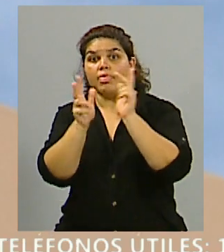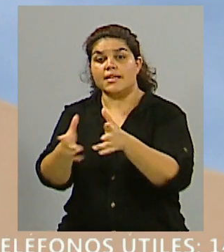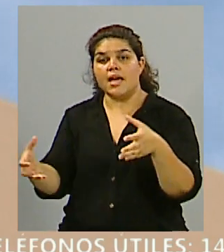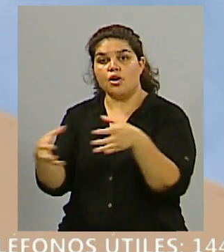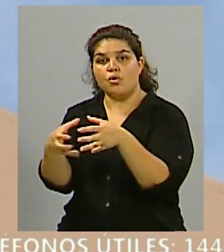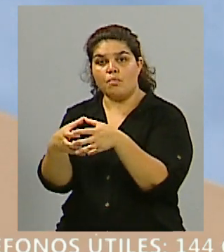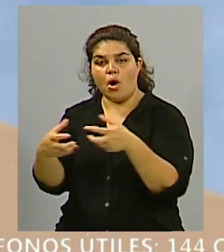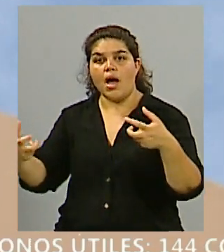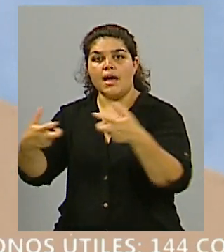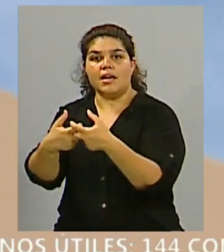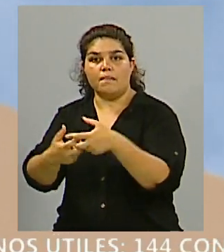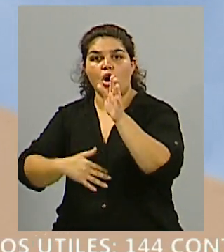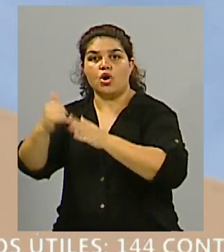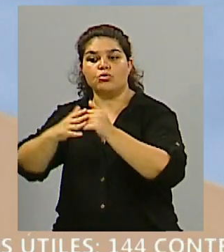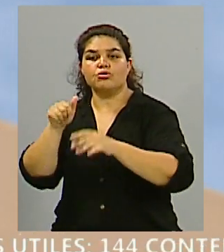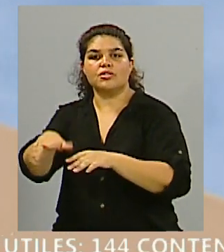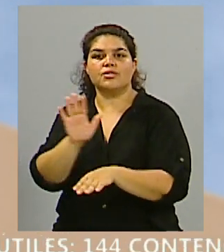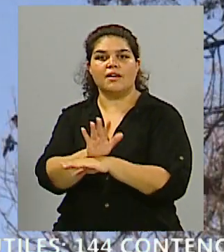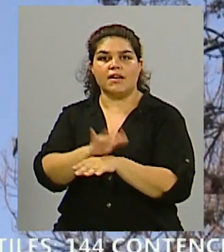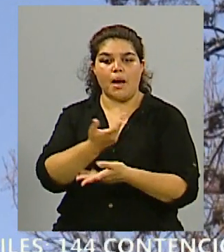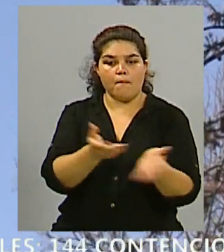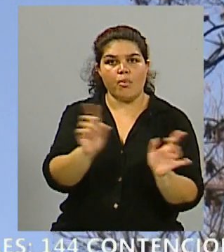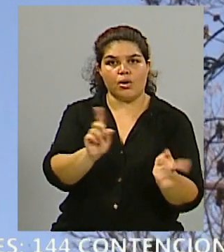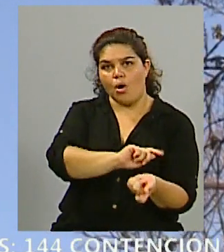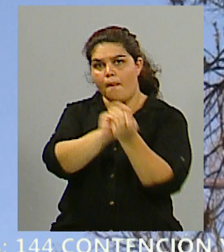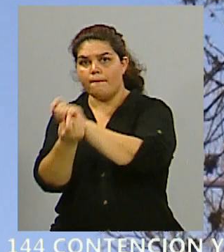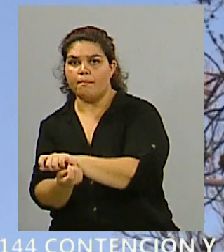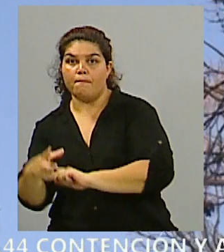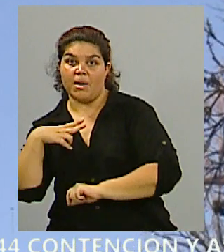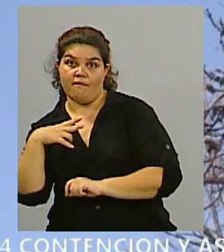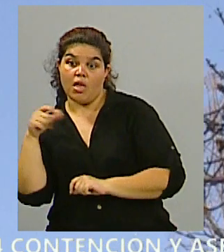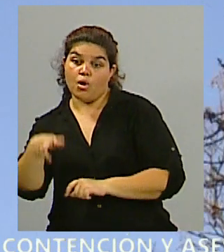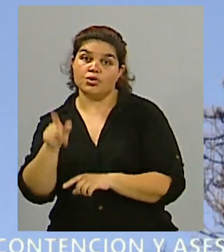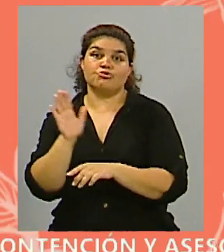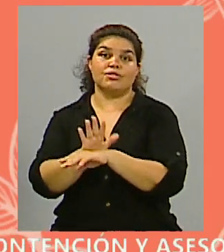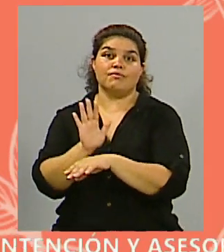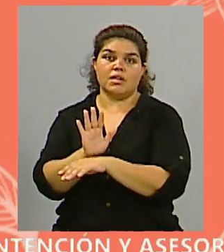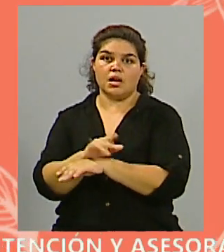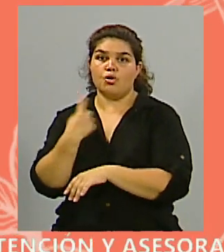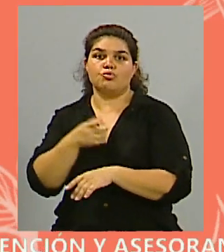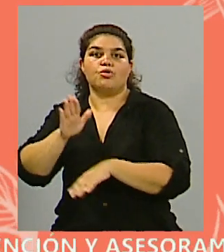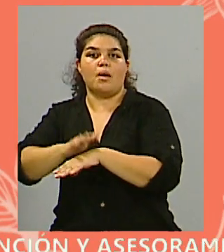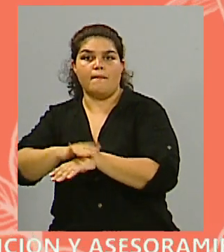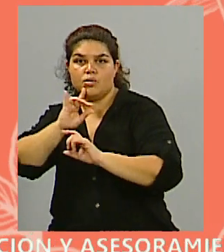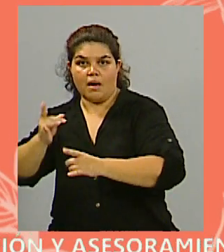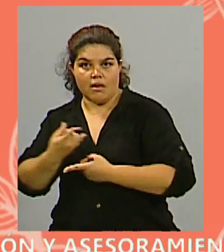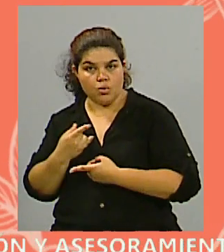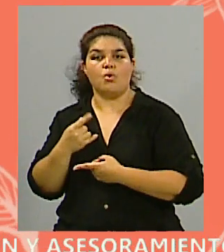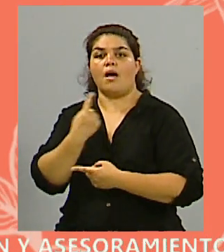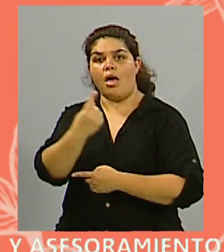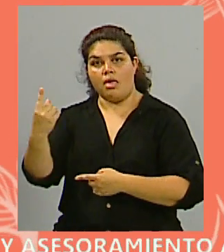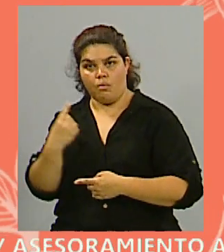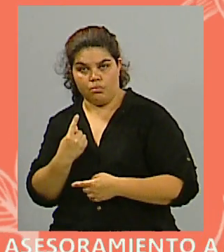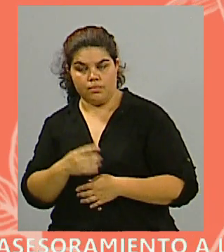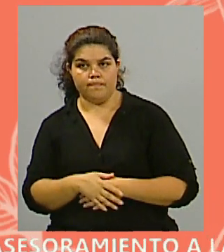afrontarlo con responsabilidad y compromiso. Manuel, ahora la pregunta es por el lado de ustedes, son un estudio,